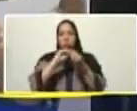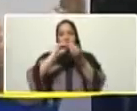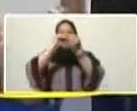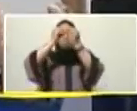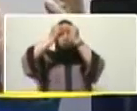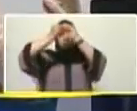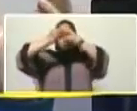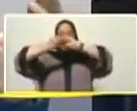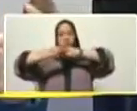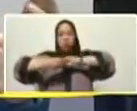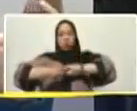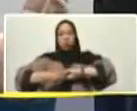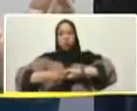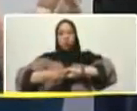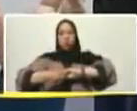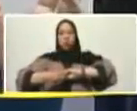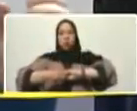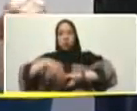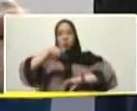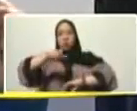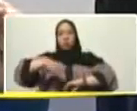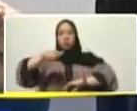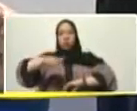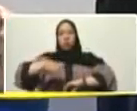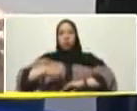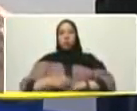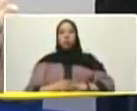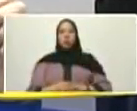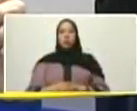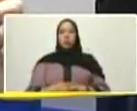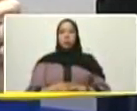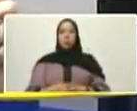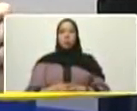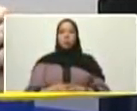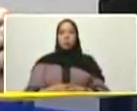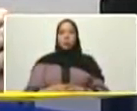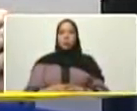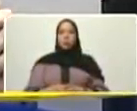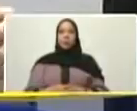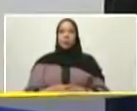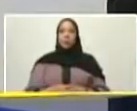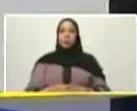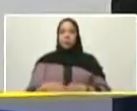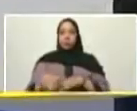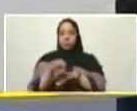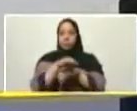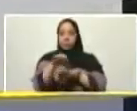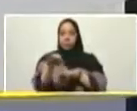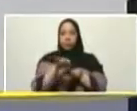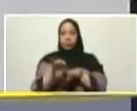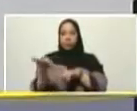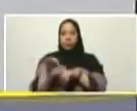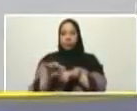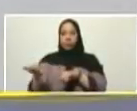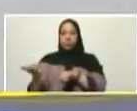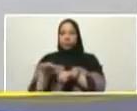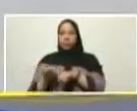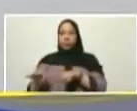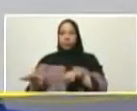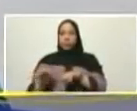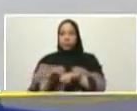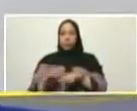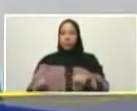articulación en el territorio el órgano nacional el órgano estadal el órgano municipal y teníamos pues allí